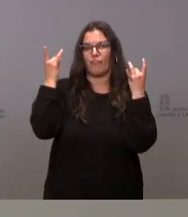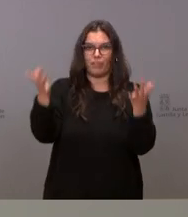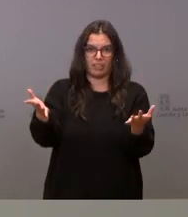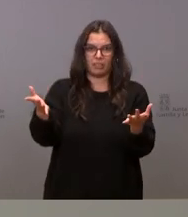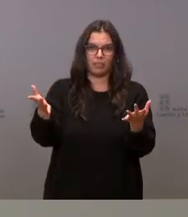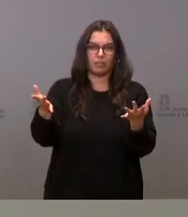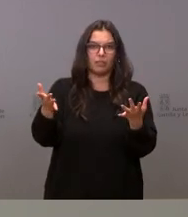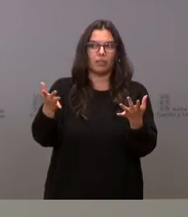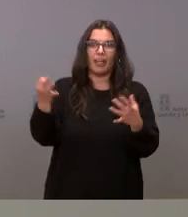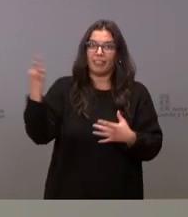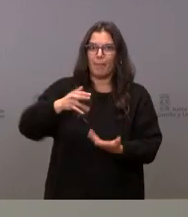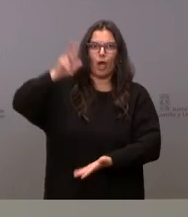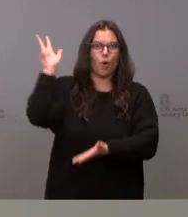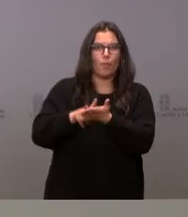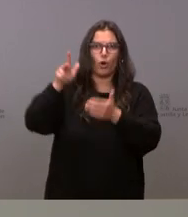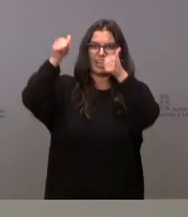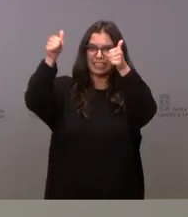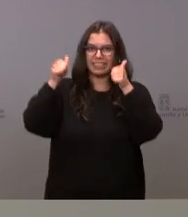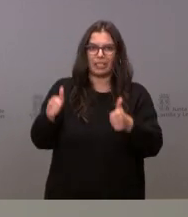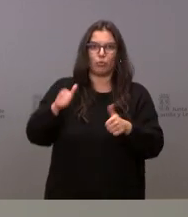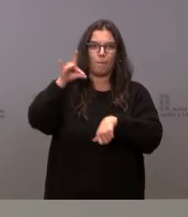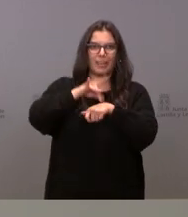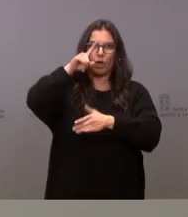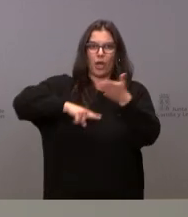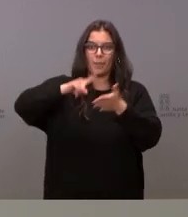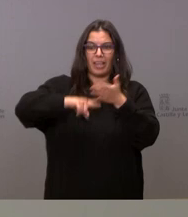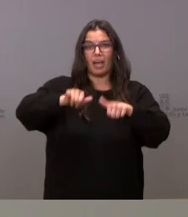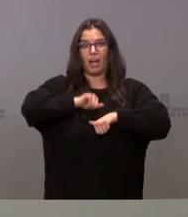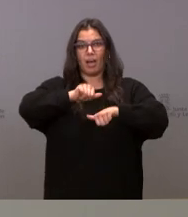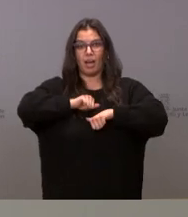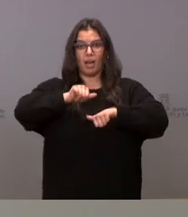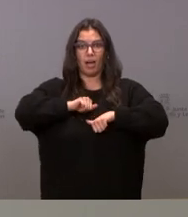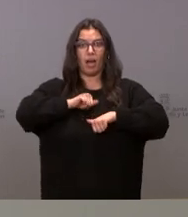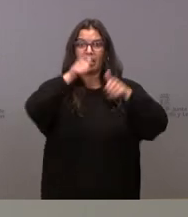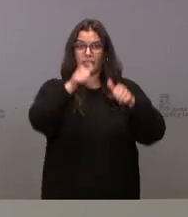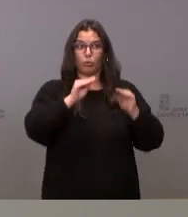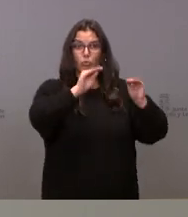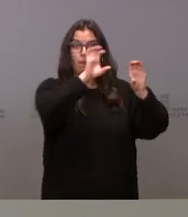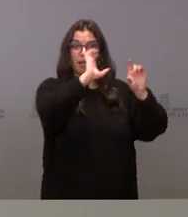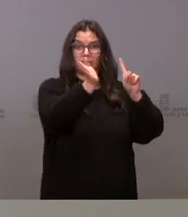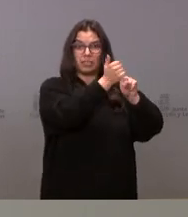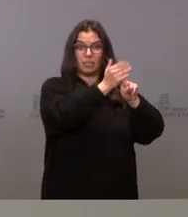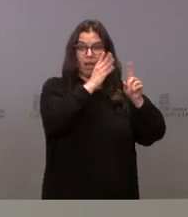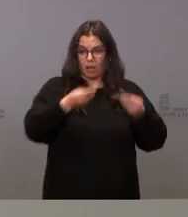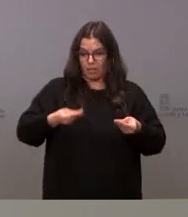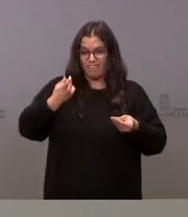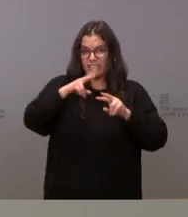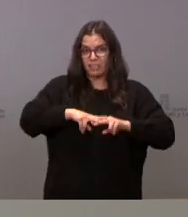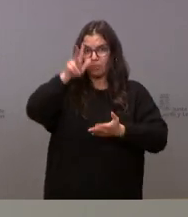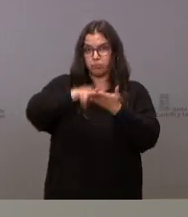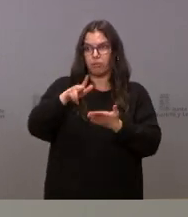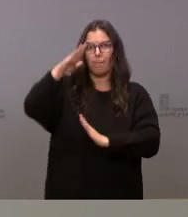haga las homologaciones de especialistas que están pendientes de ser homologados y que están todavía parados y que nos gustaría